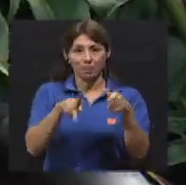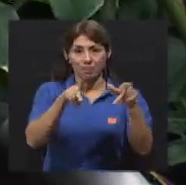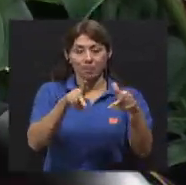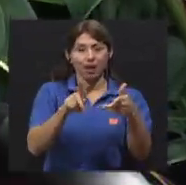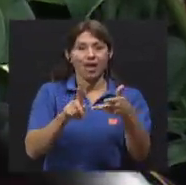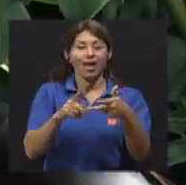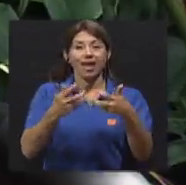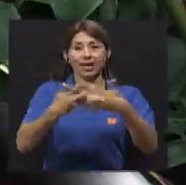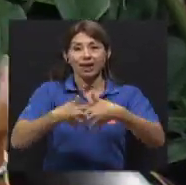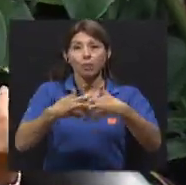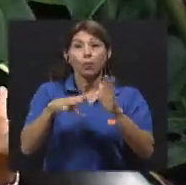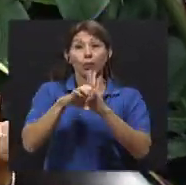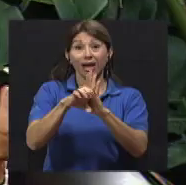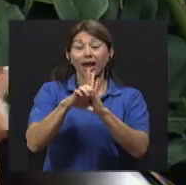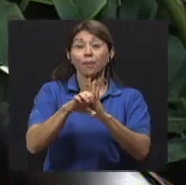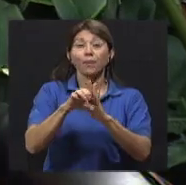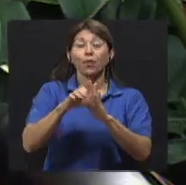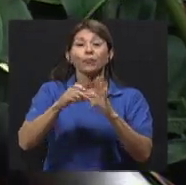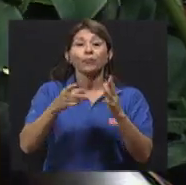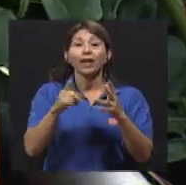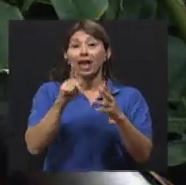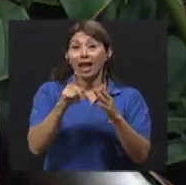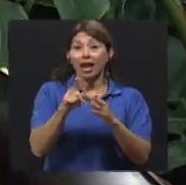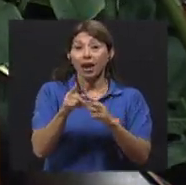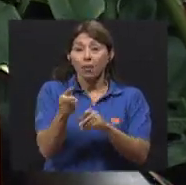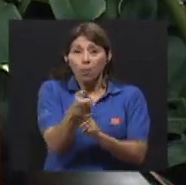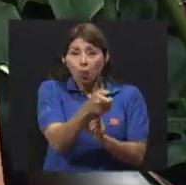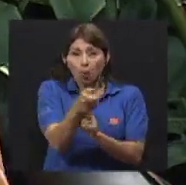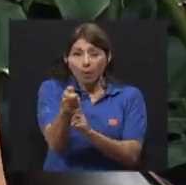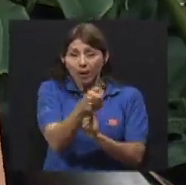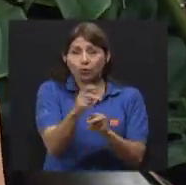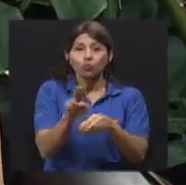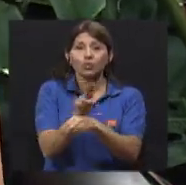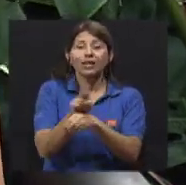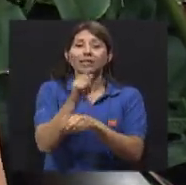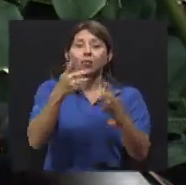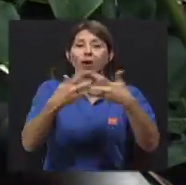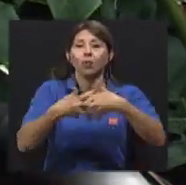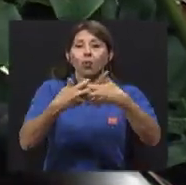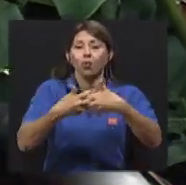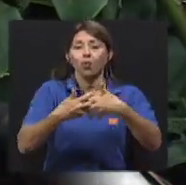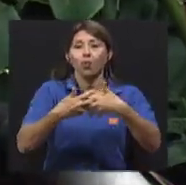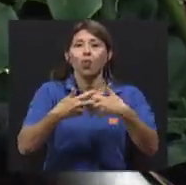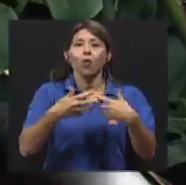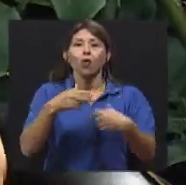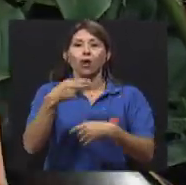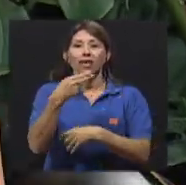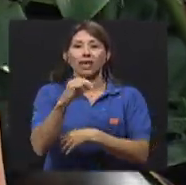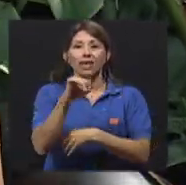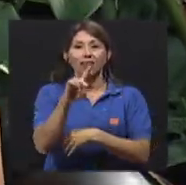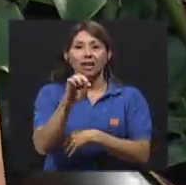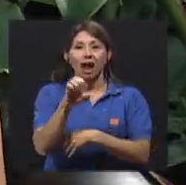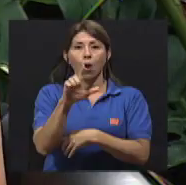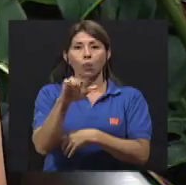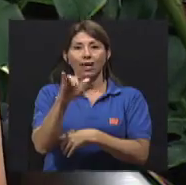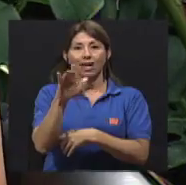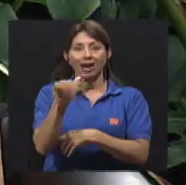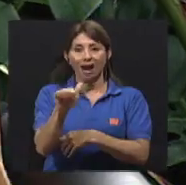utilizando, por ejemplo, una prensa hidráulica que utiliza el cuerpo de bomberos, que bueno, yo en mi caso he tenido la oportunidad en algún momento de trabajar